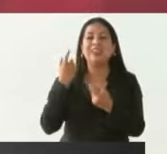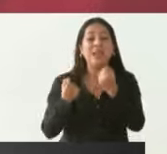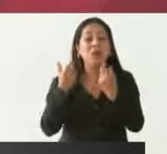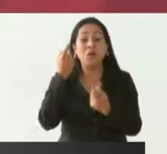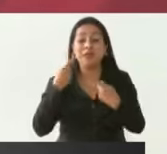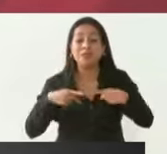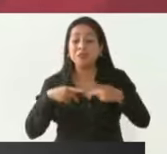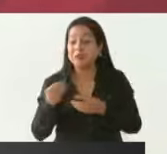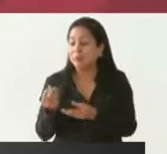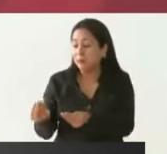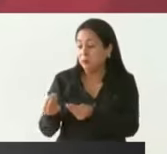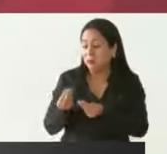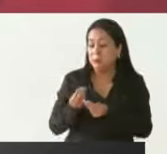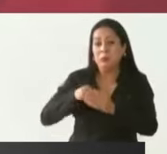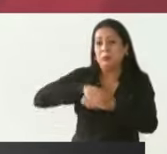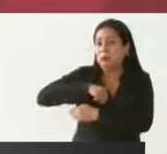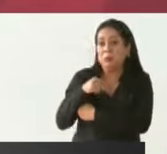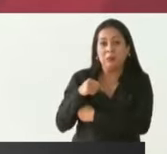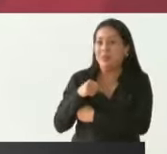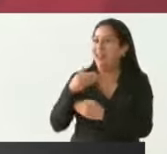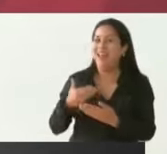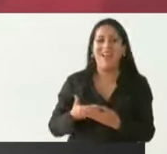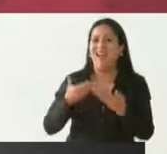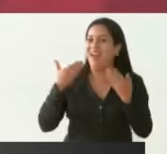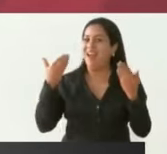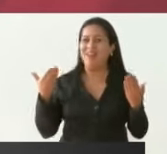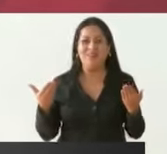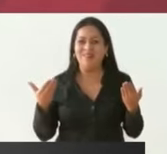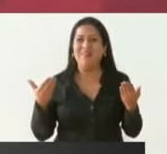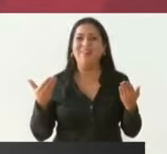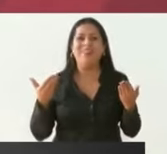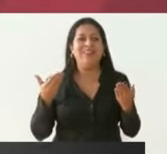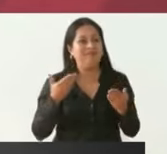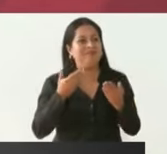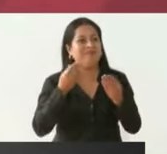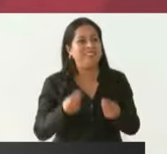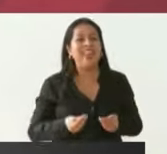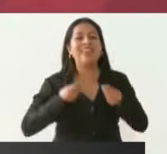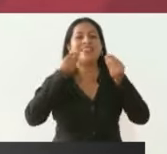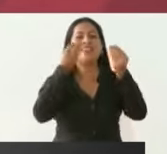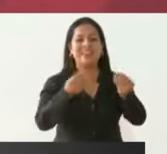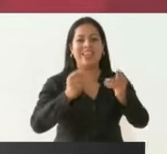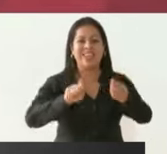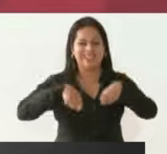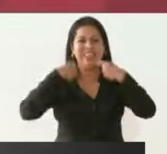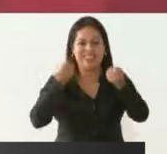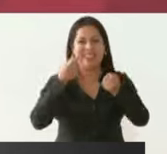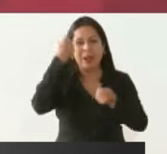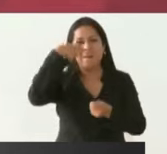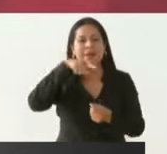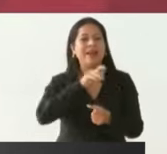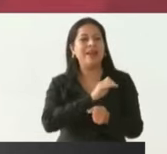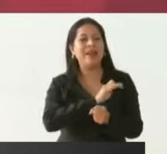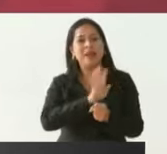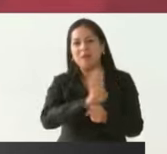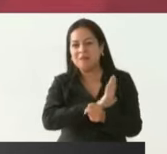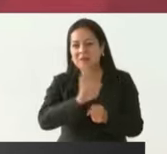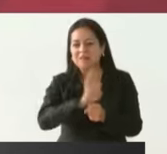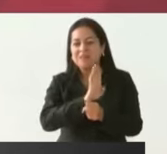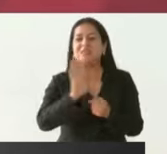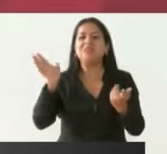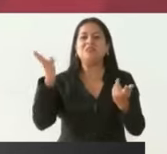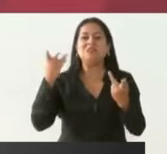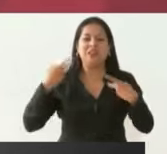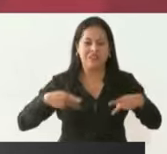manos, ahora se destina para el bienestar de